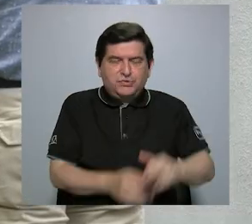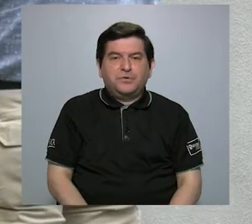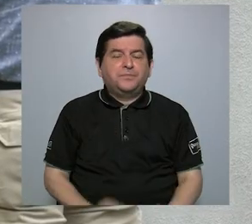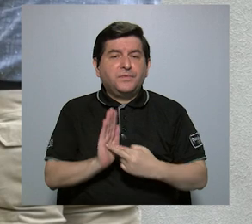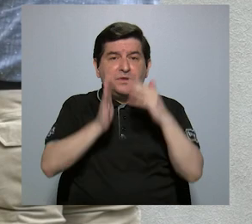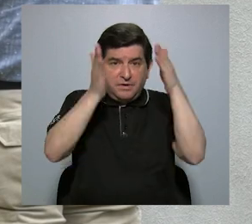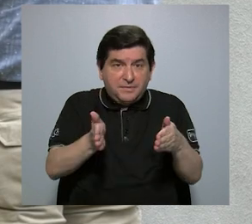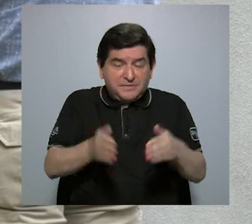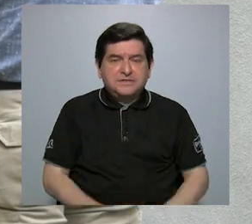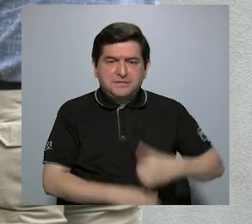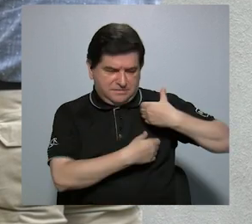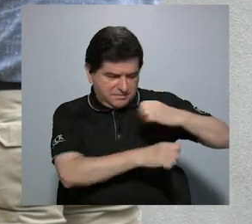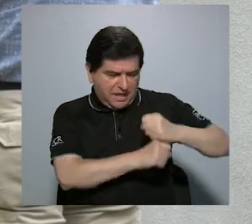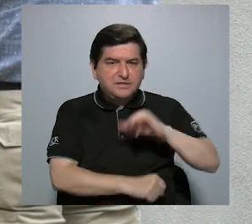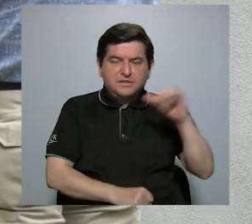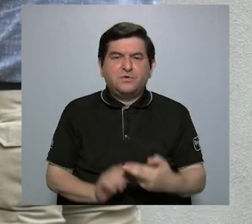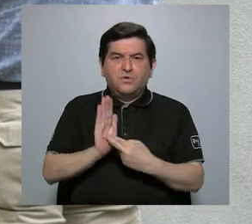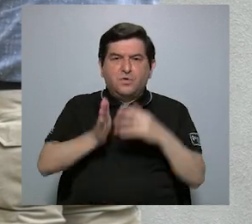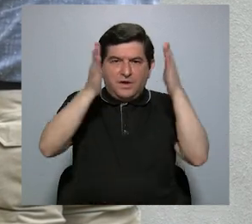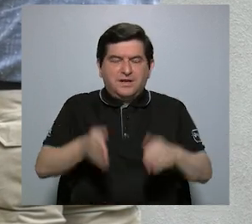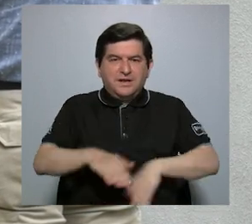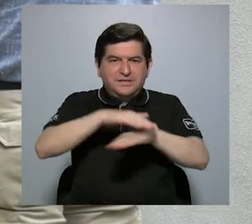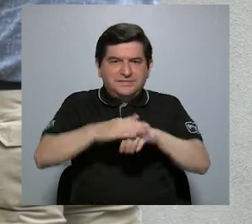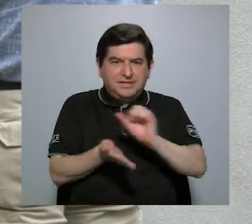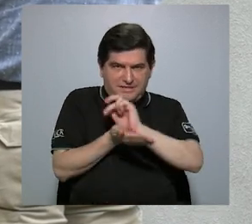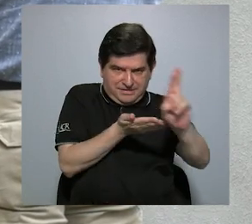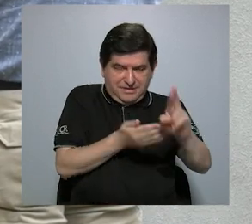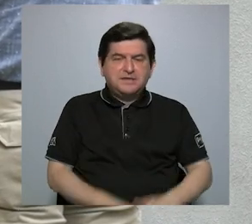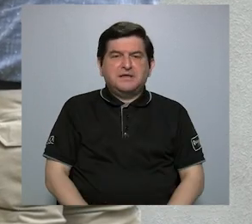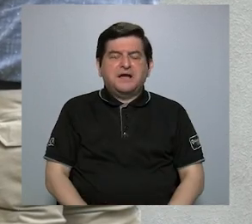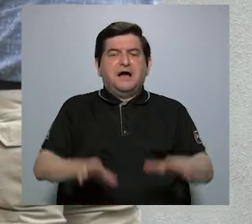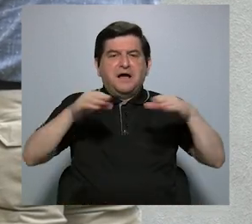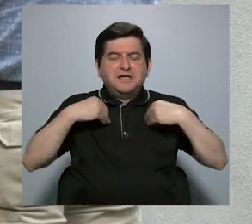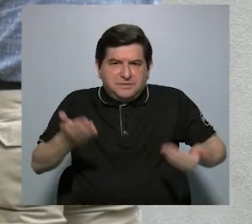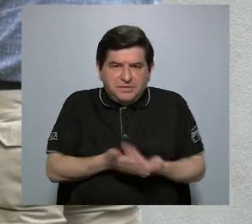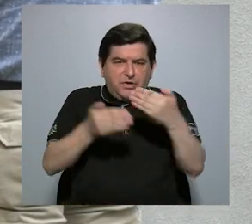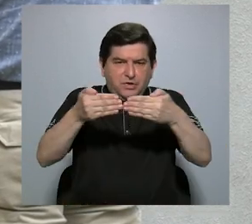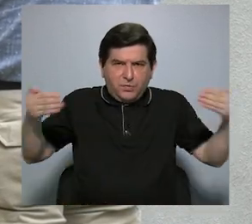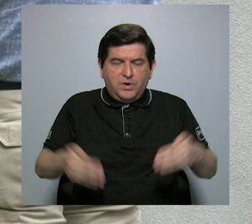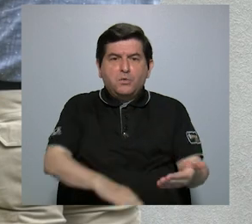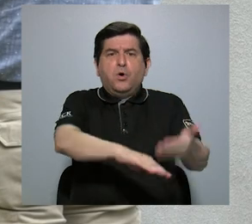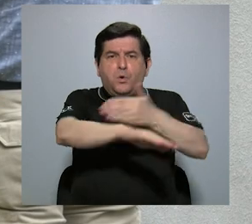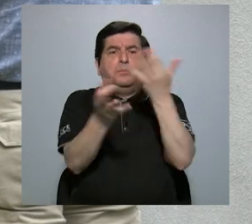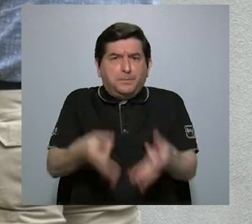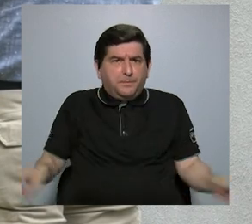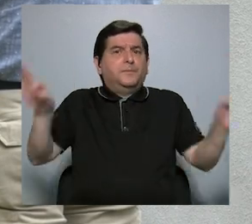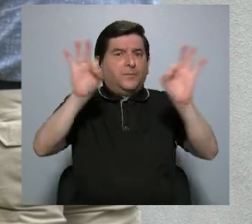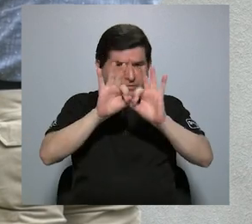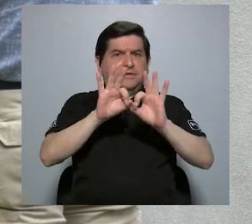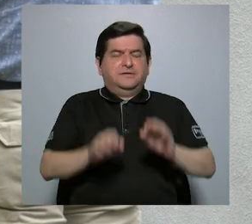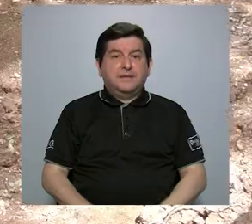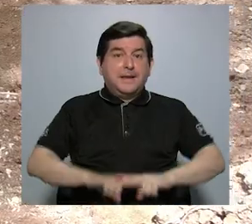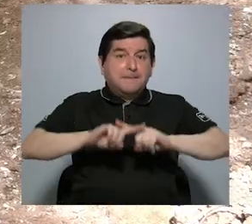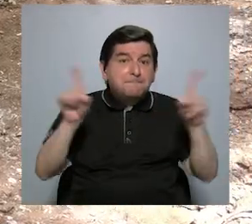representantes de la municipalidad como los de la sede de Occidente reconocieron que el nuevo dique es un avance significativo e importante,